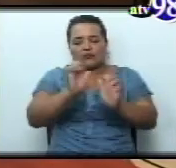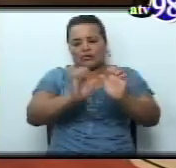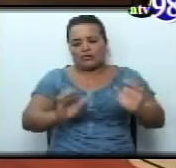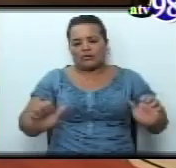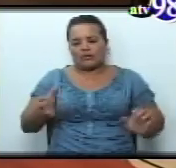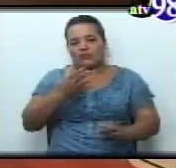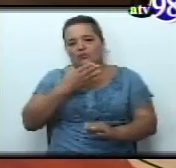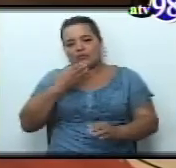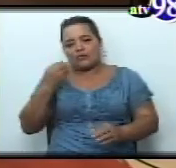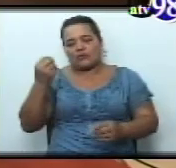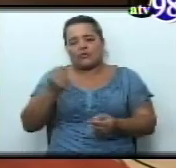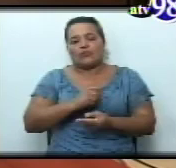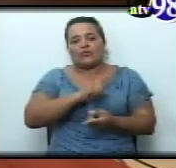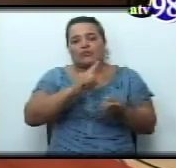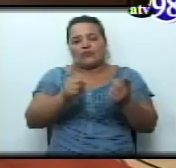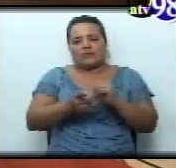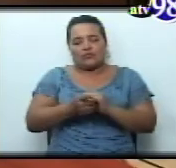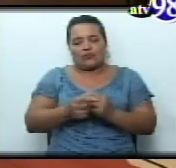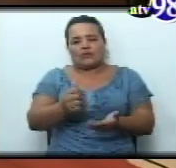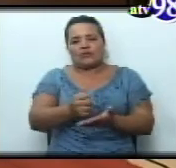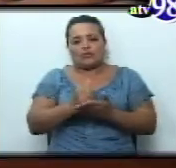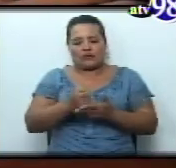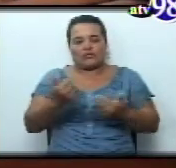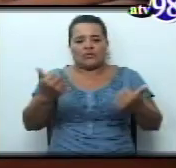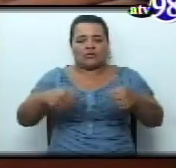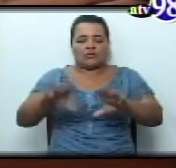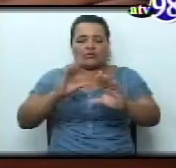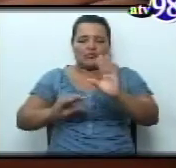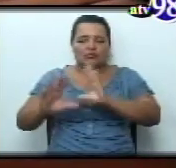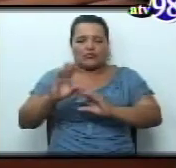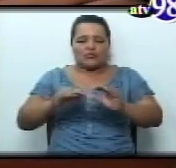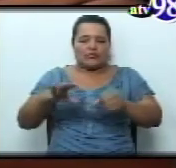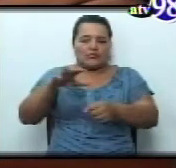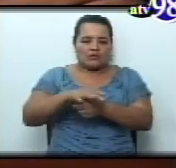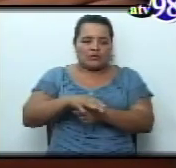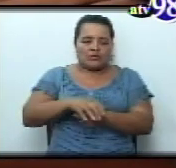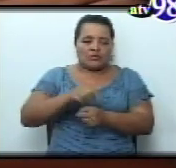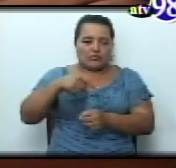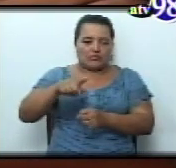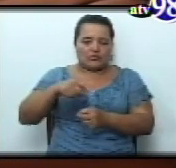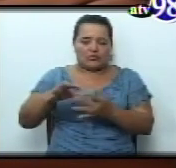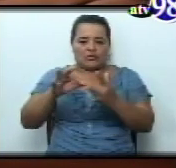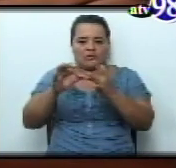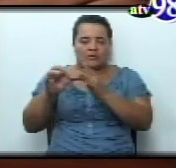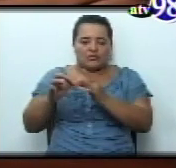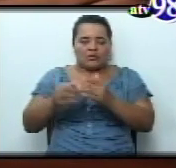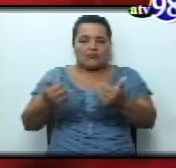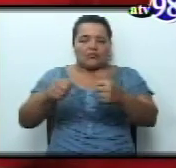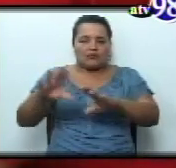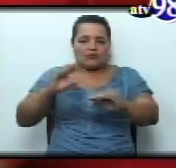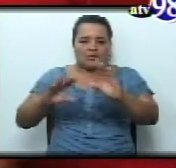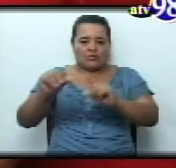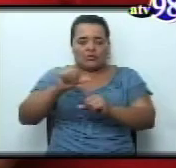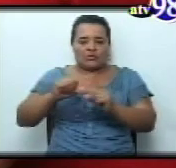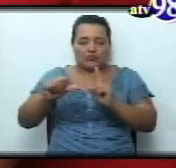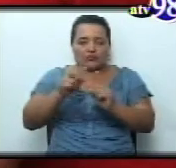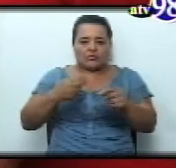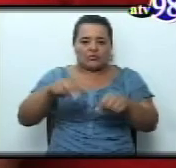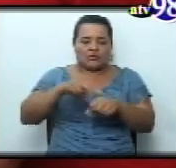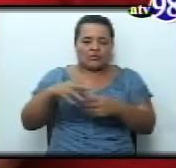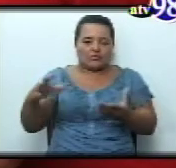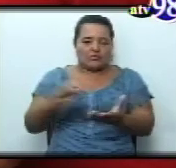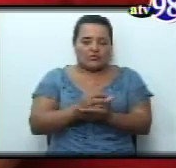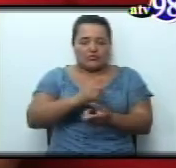y la Adolescencia. En consideración a estos planteamientos, la Comisión Especial para la Consulta Nacional sobre Reformas al